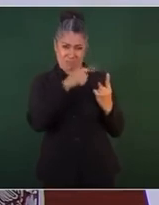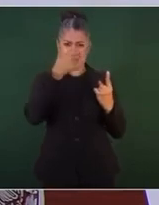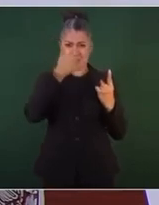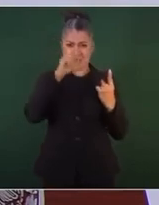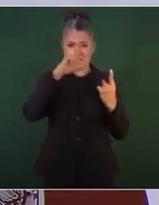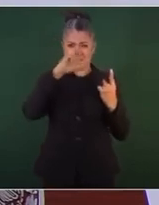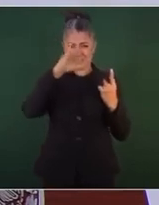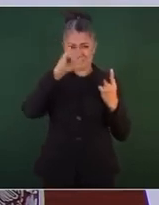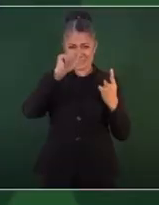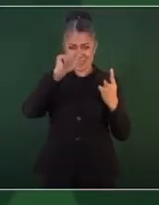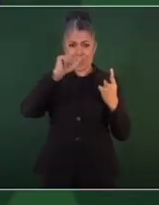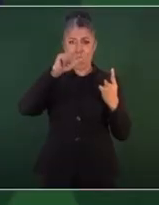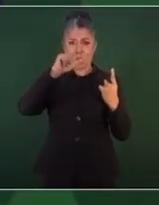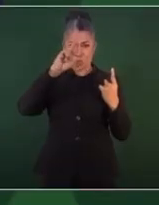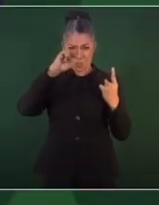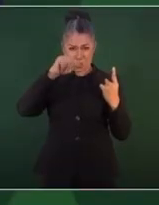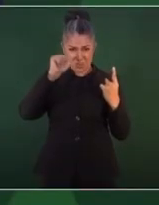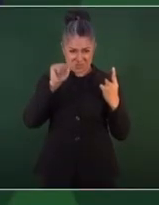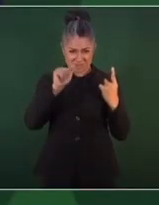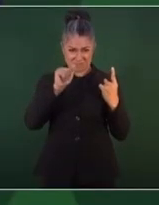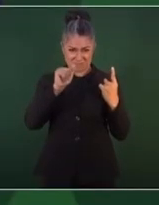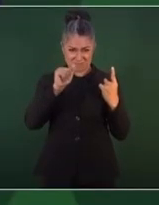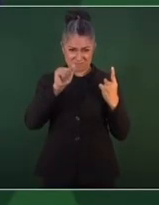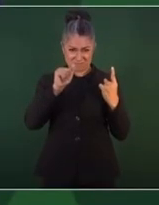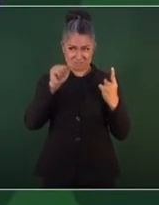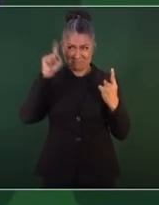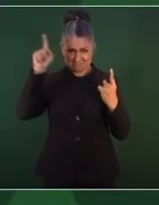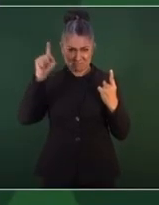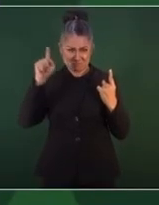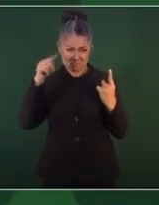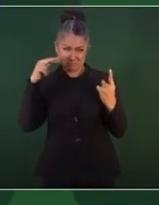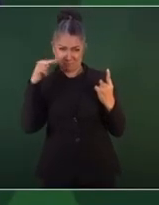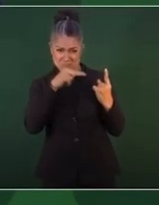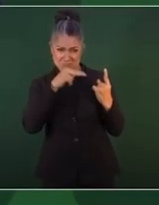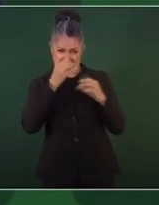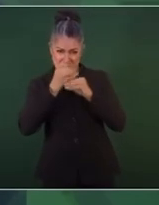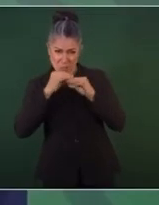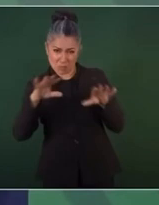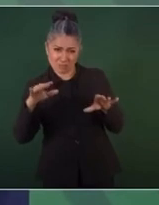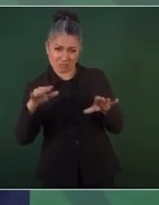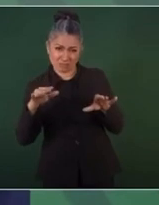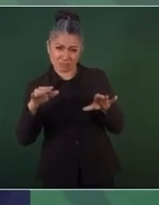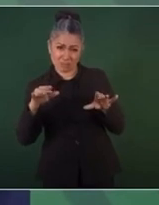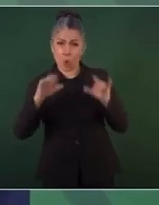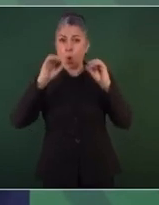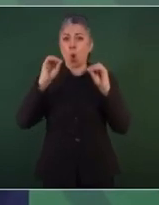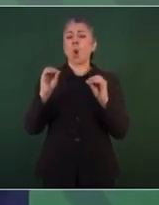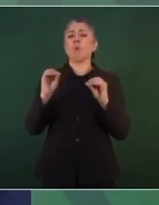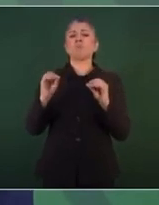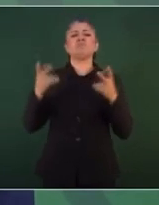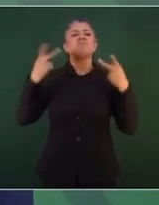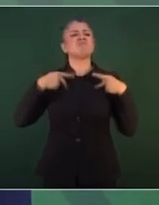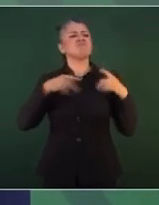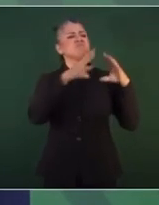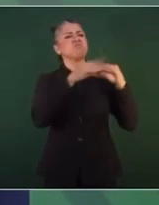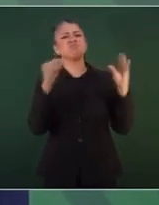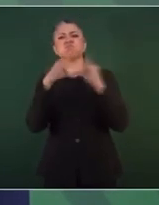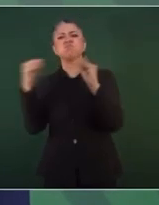de la desaparición de personas durante